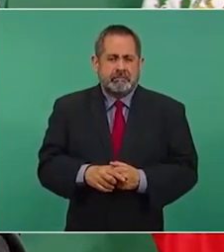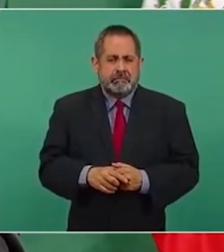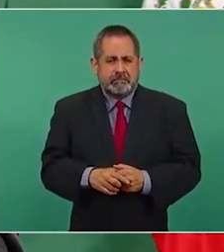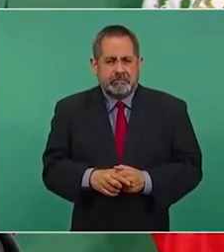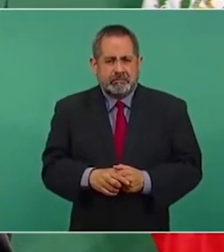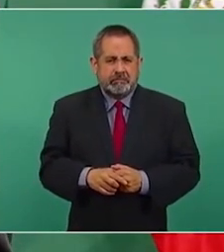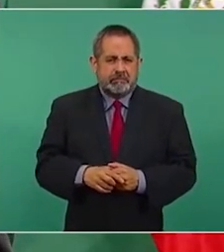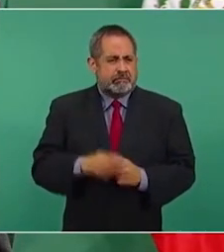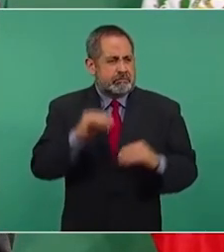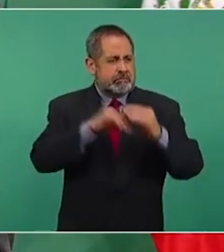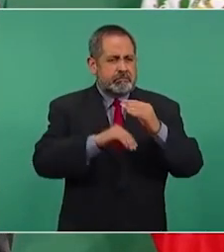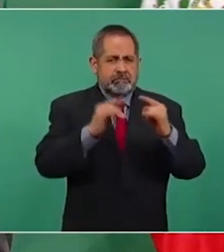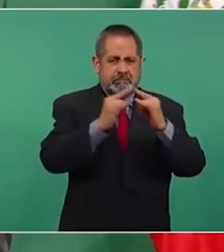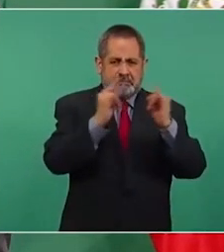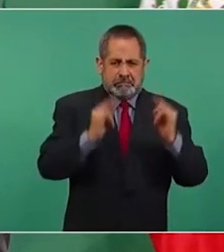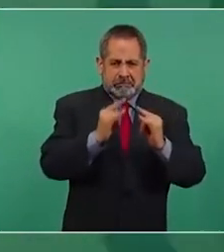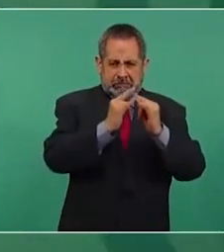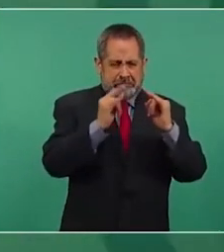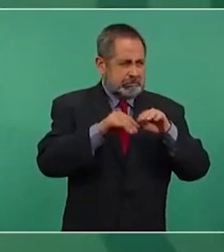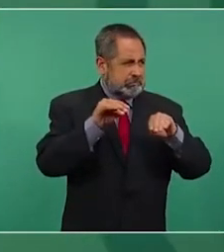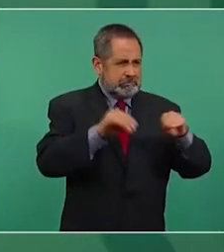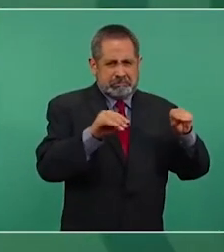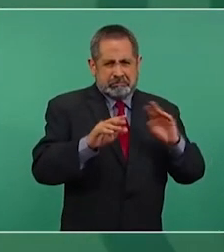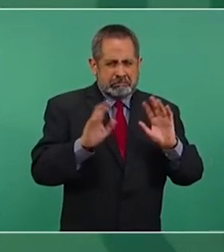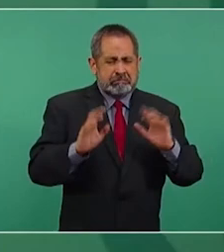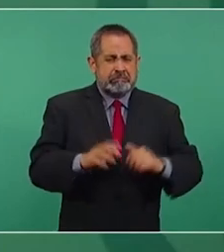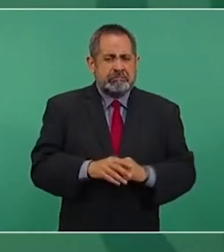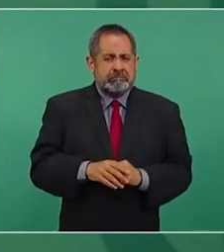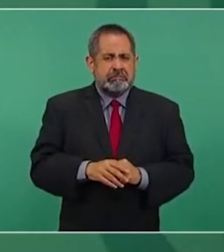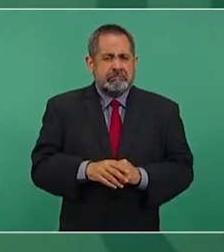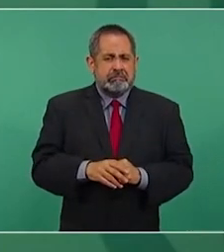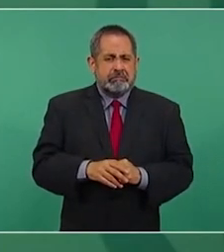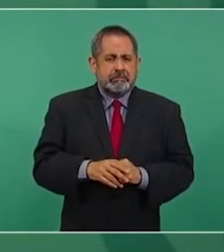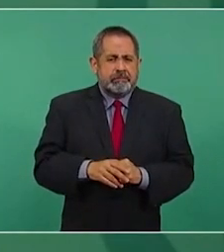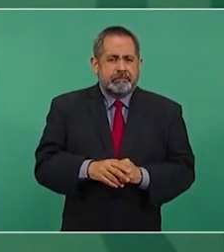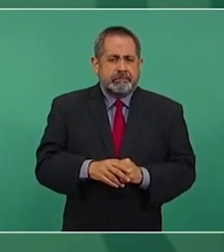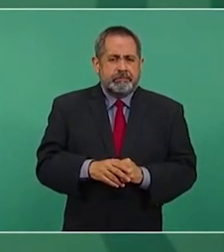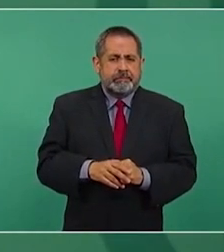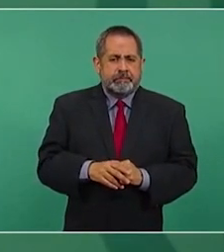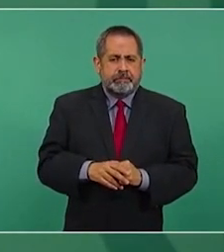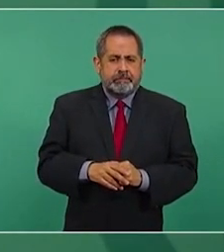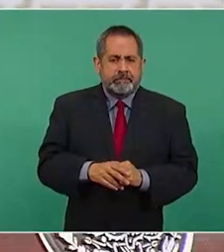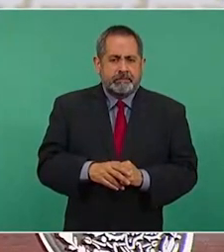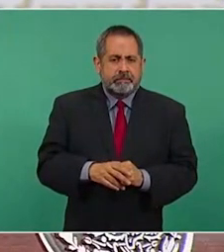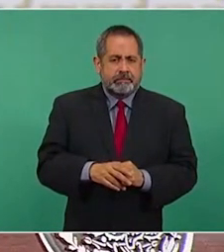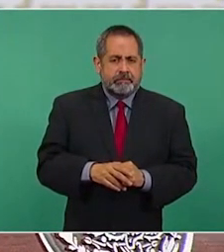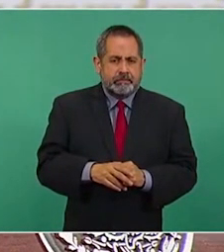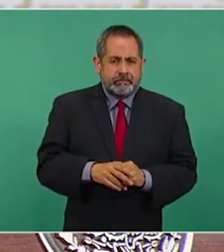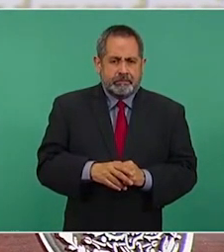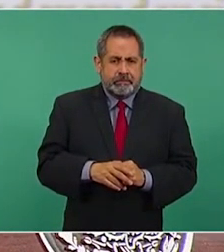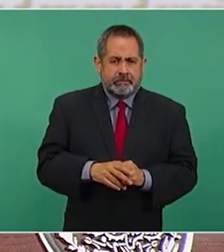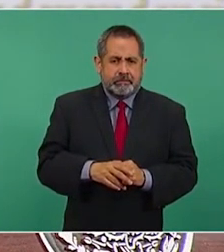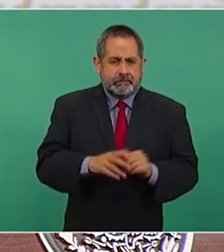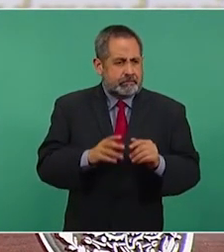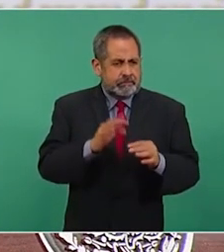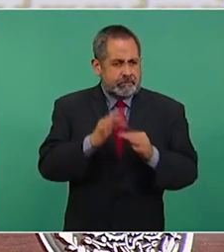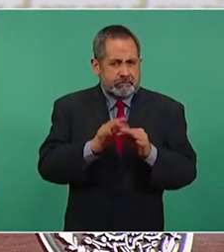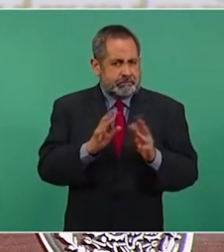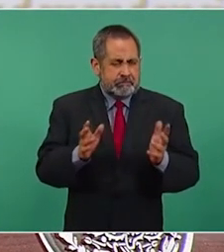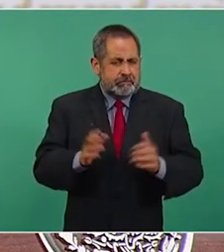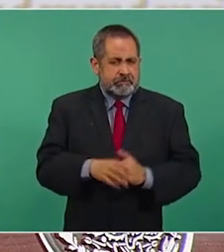Instalaron sus casas de campaña y ya.